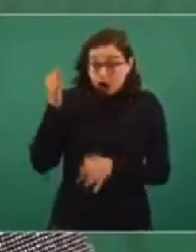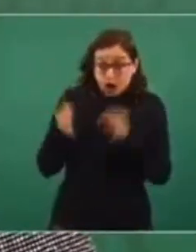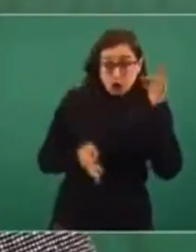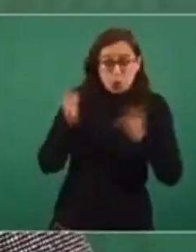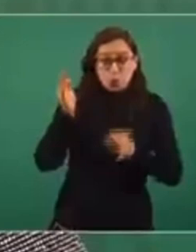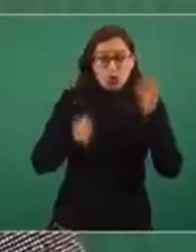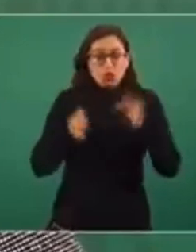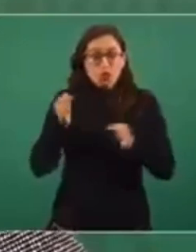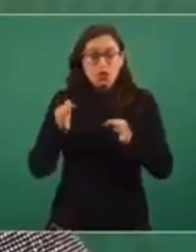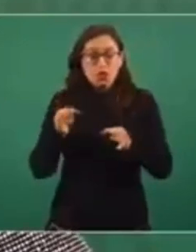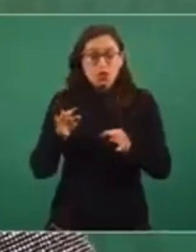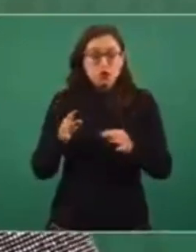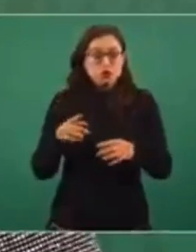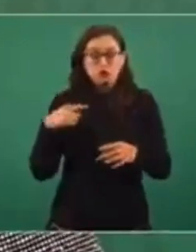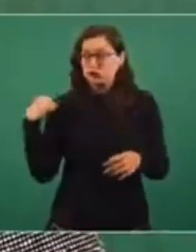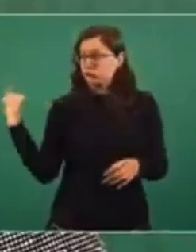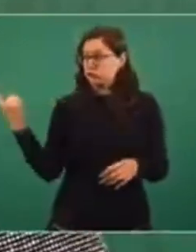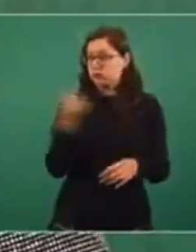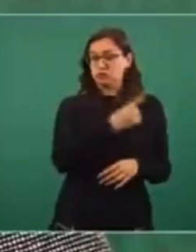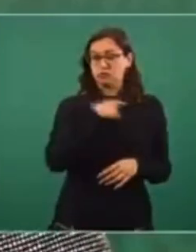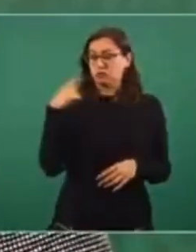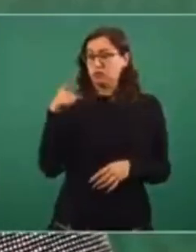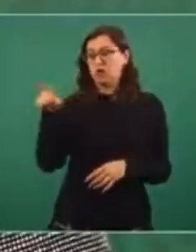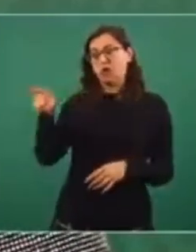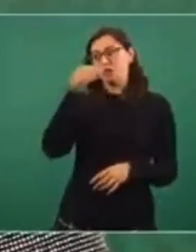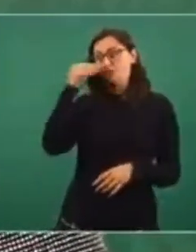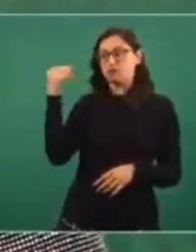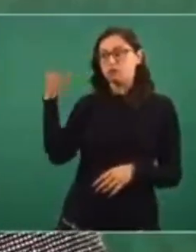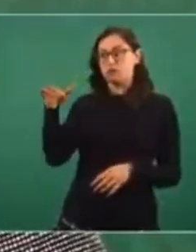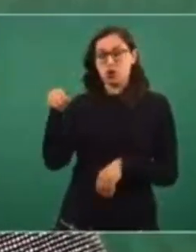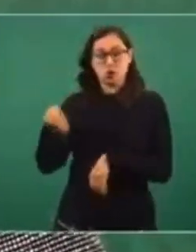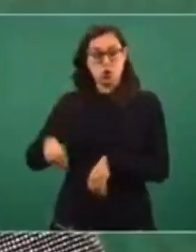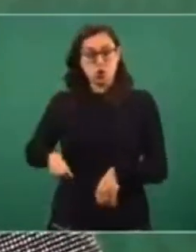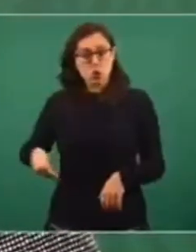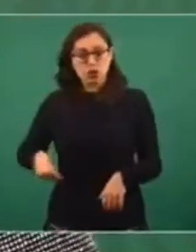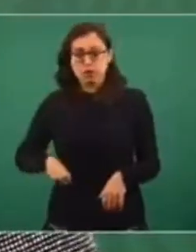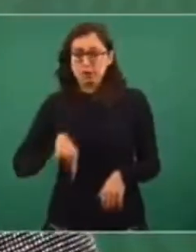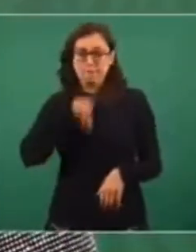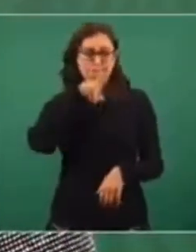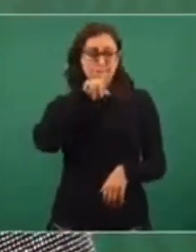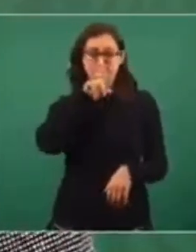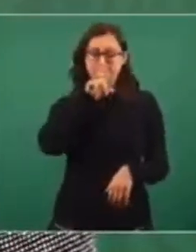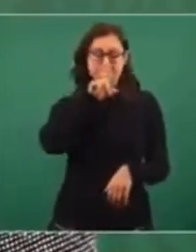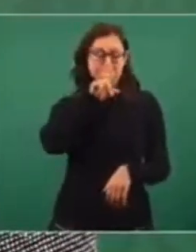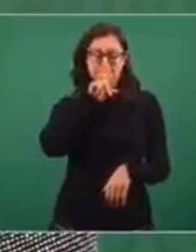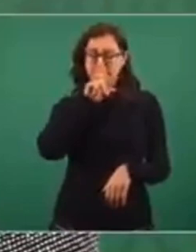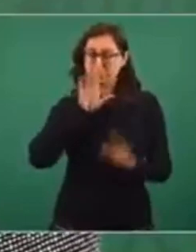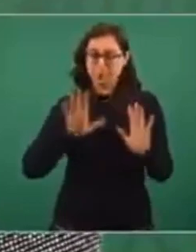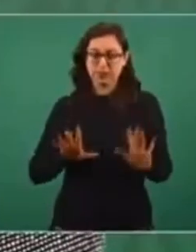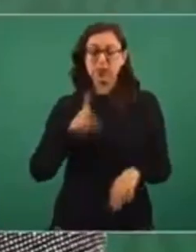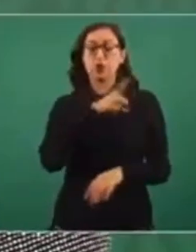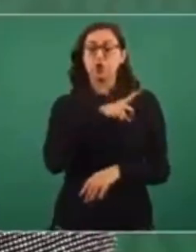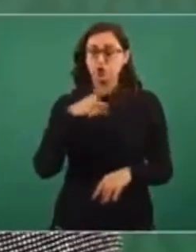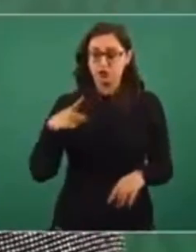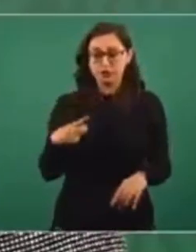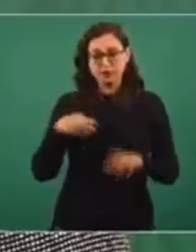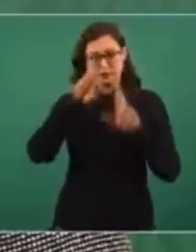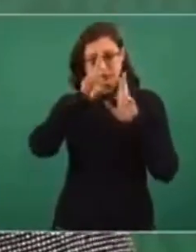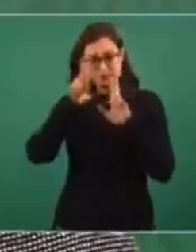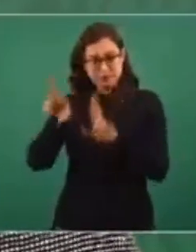debe privilegiarse porque es un derecho fundamental y el debido proceso y la garantía de audiencia también.